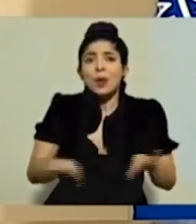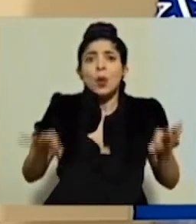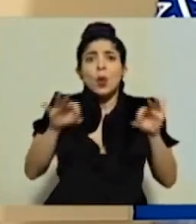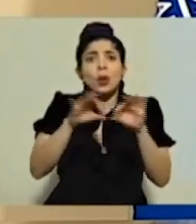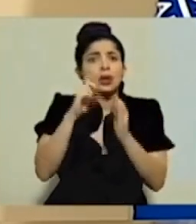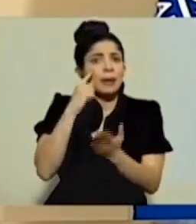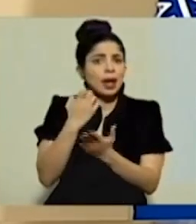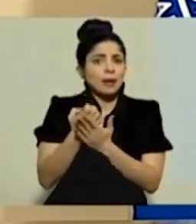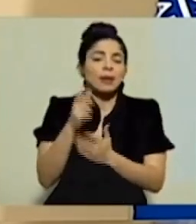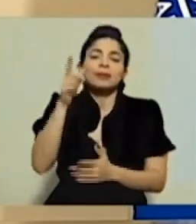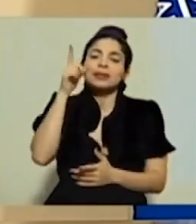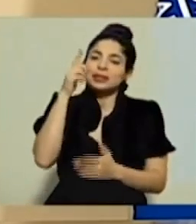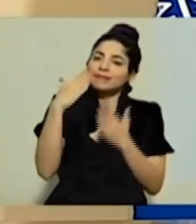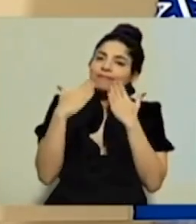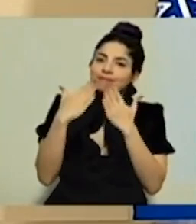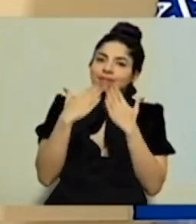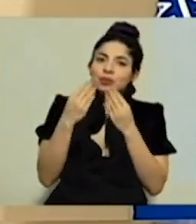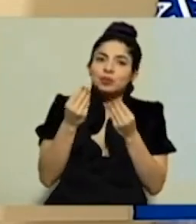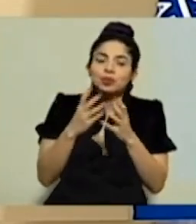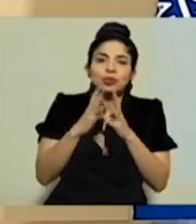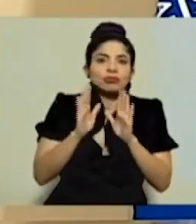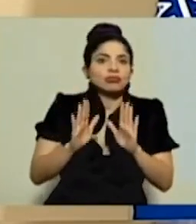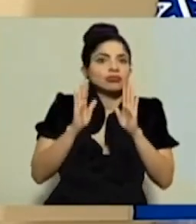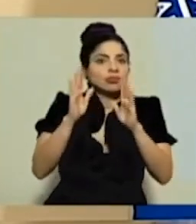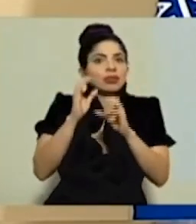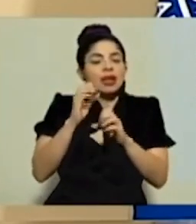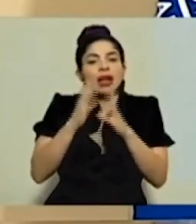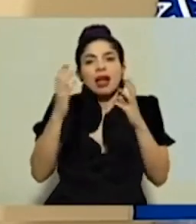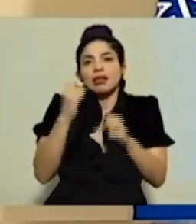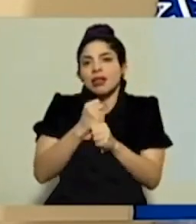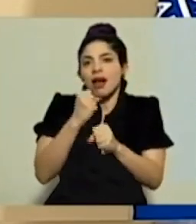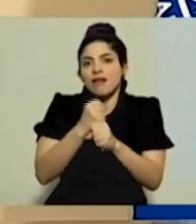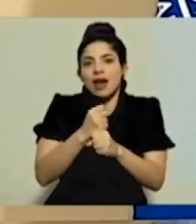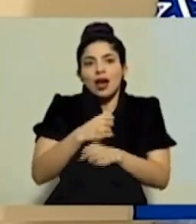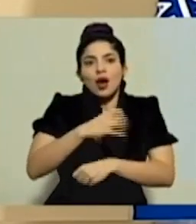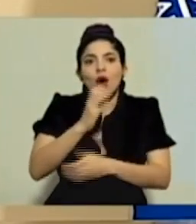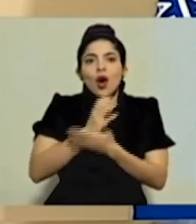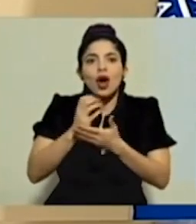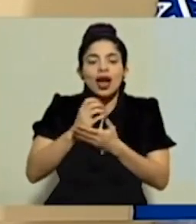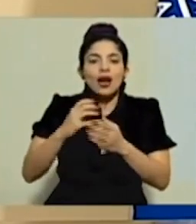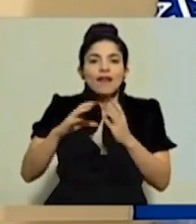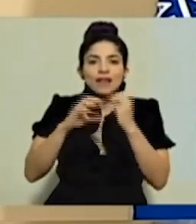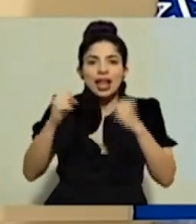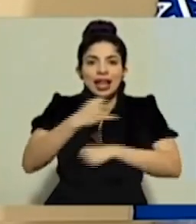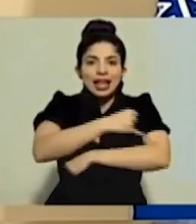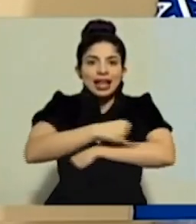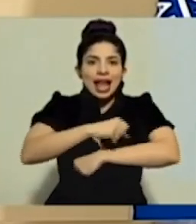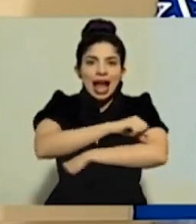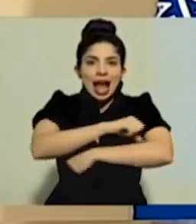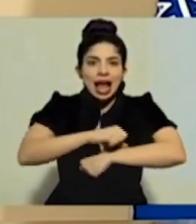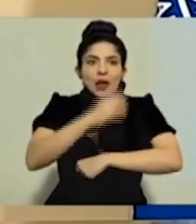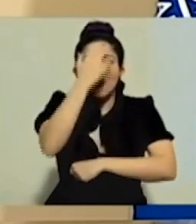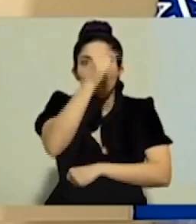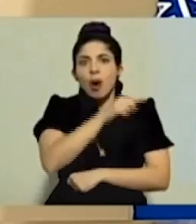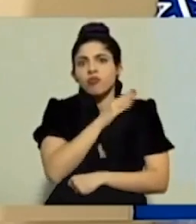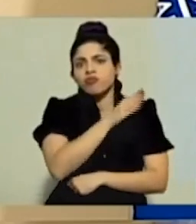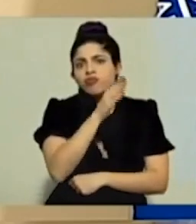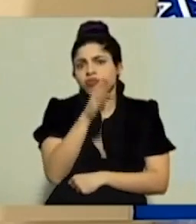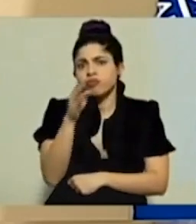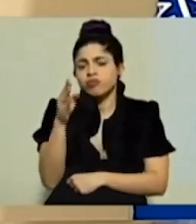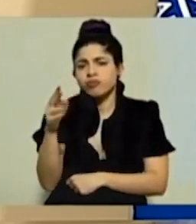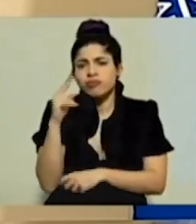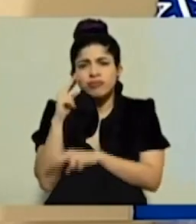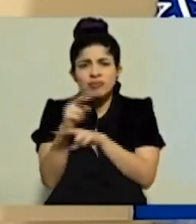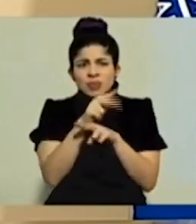Por supuesto agradecerle muchísimo al gran trabajo que ha hecho el Colegio Federado de Ingenieros y Arquitectos en todo lo que es las inspecciones, como ustedes